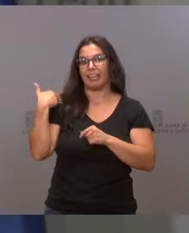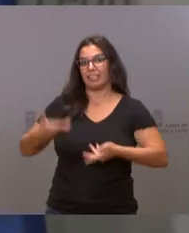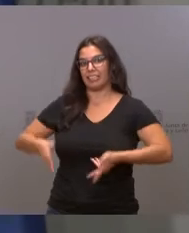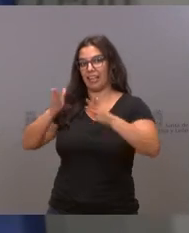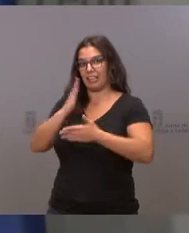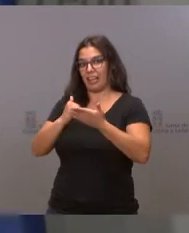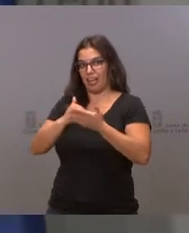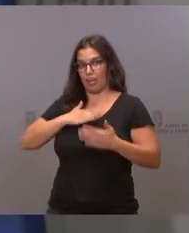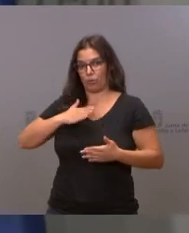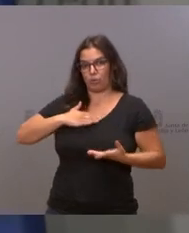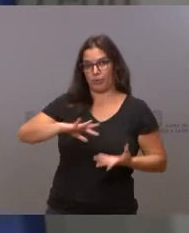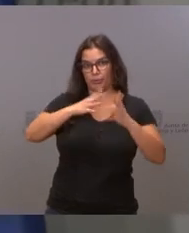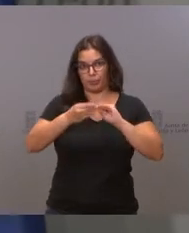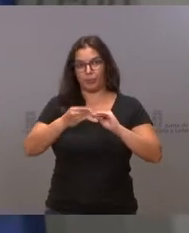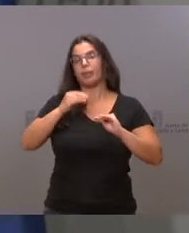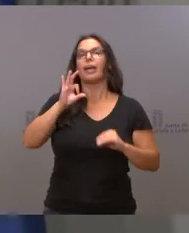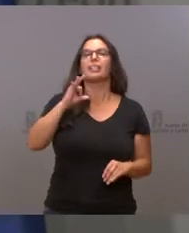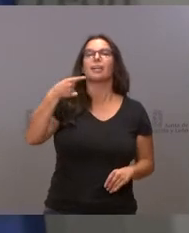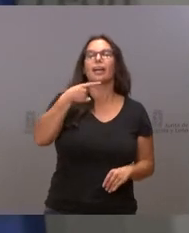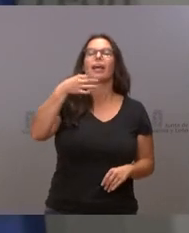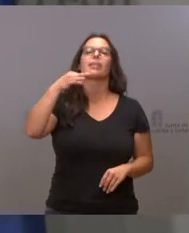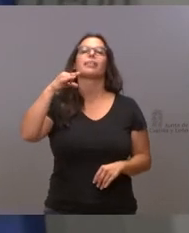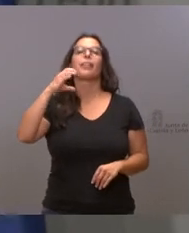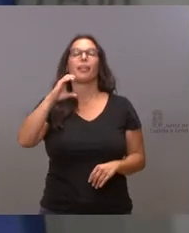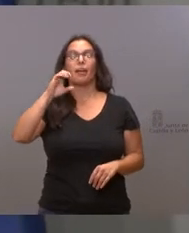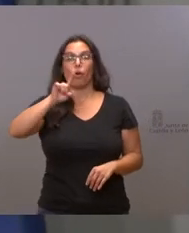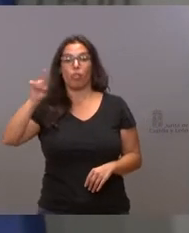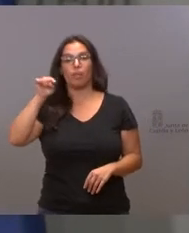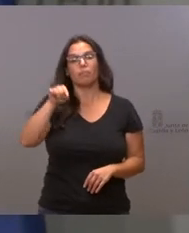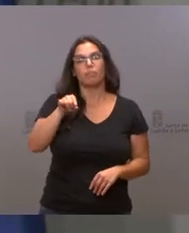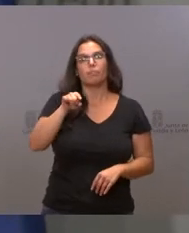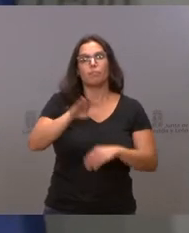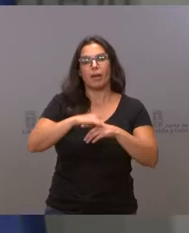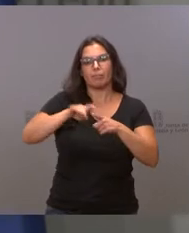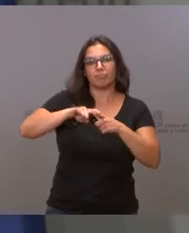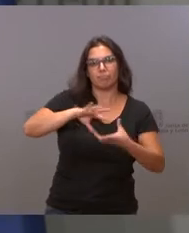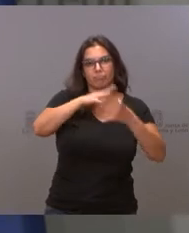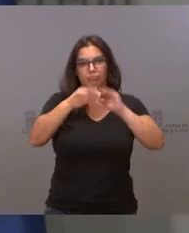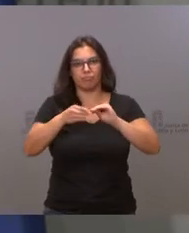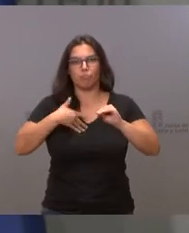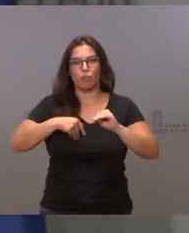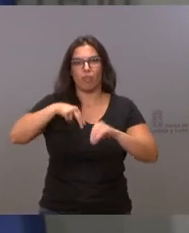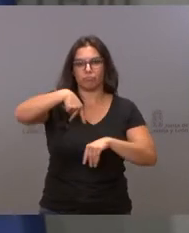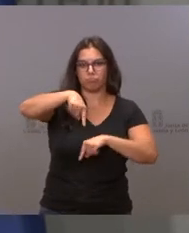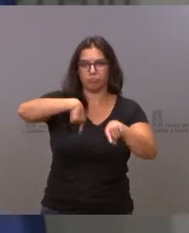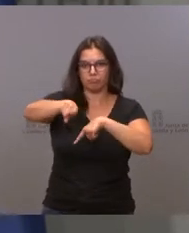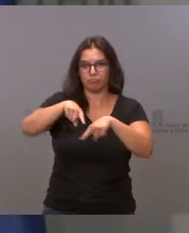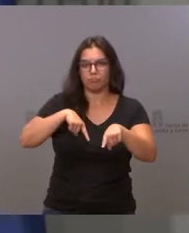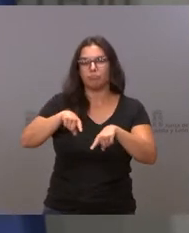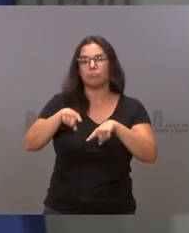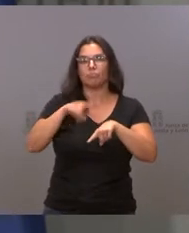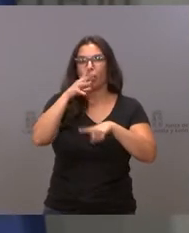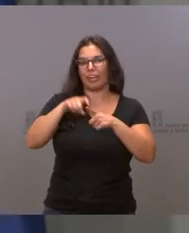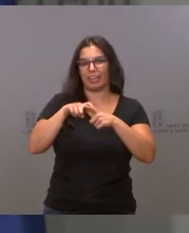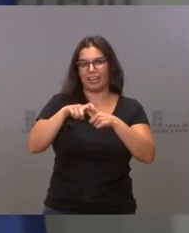autonómica SCSG11, para que tenga características y transitabilidad acordes a su actual